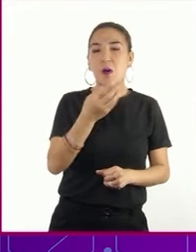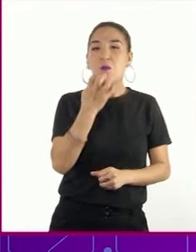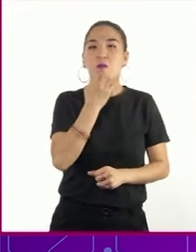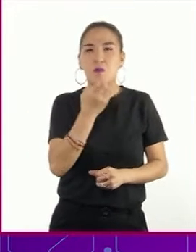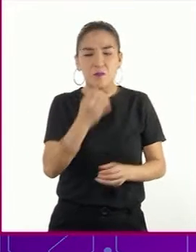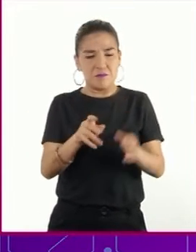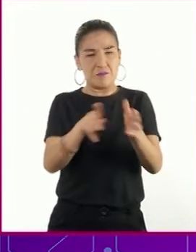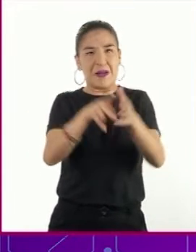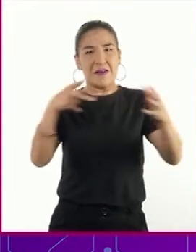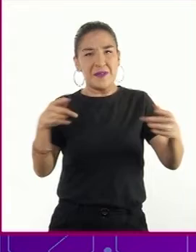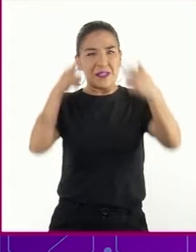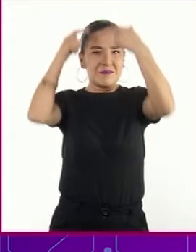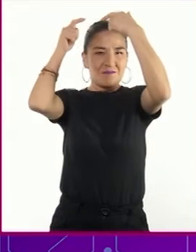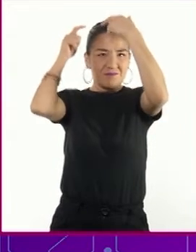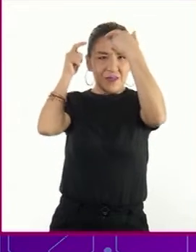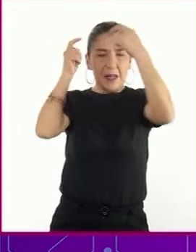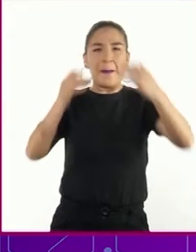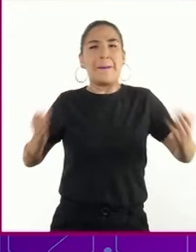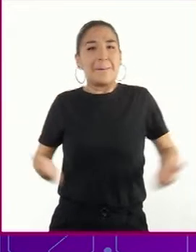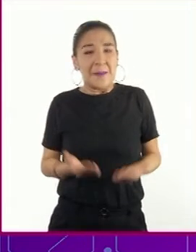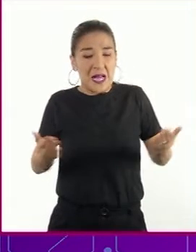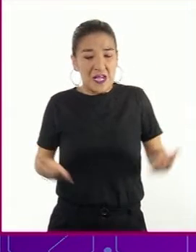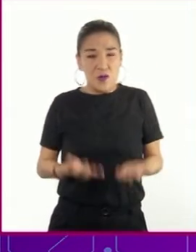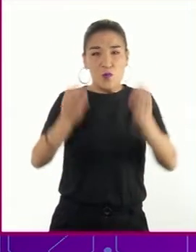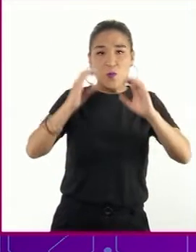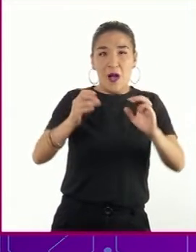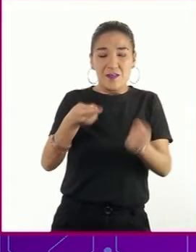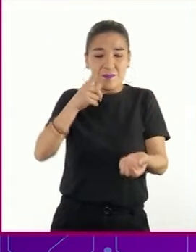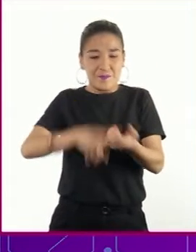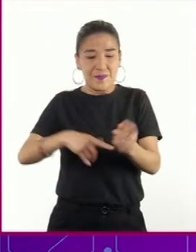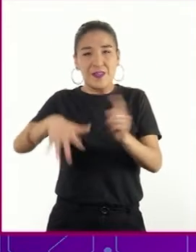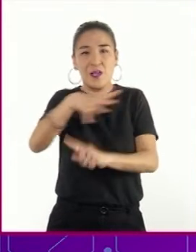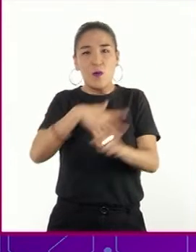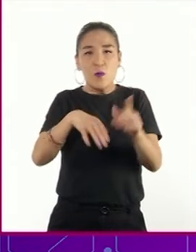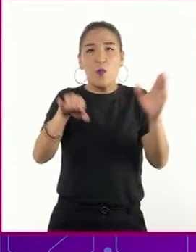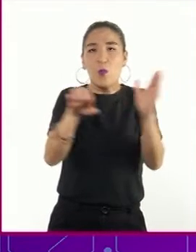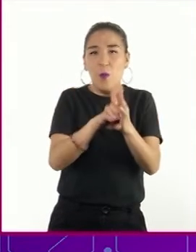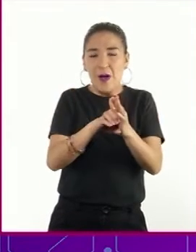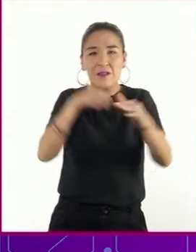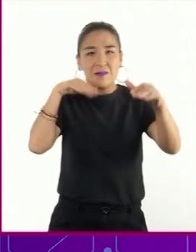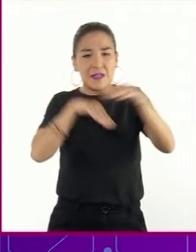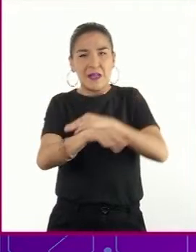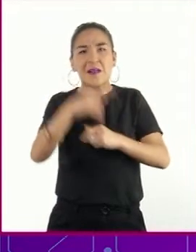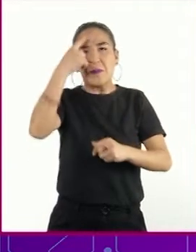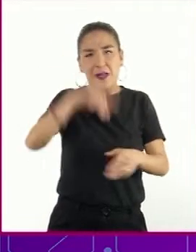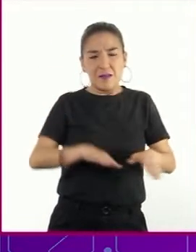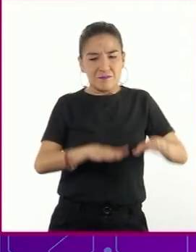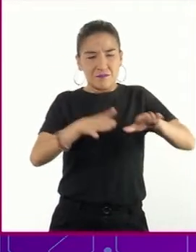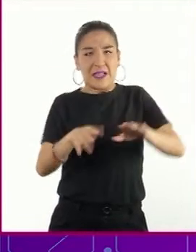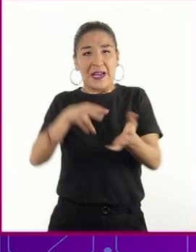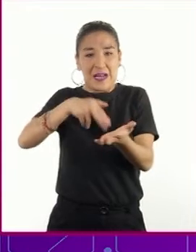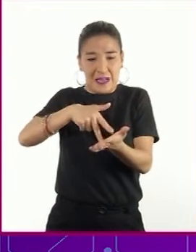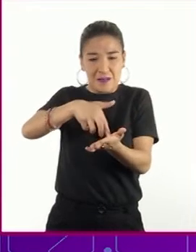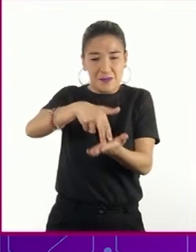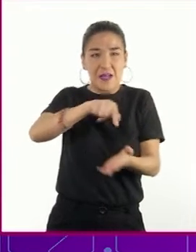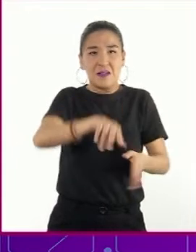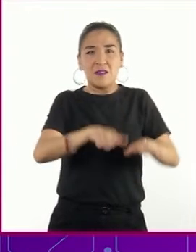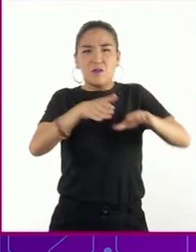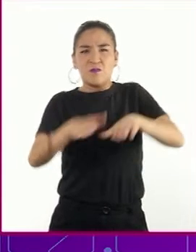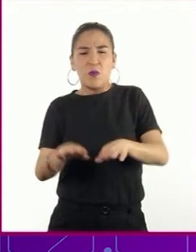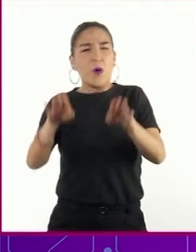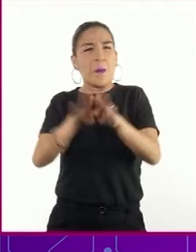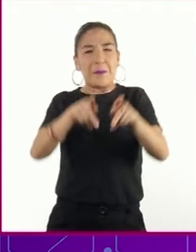de papel periódico que baila con cuidado por el dormitorio, caminando sobre la tabla de un ataúd con el